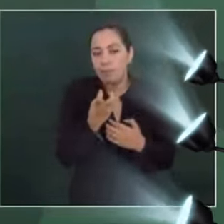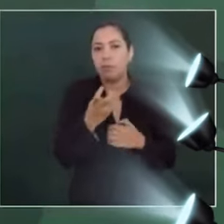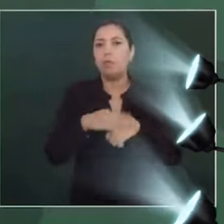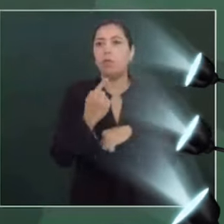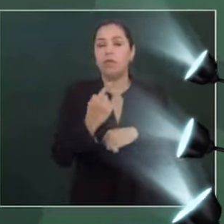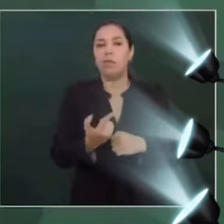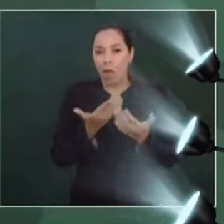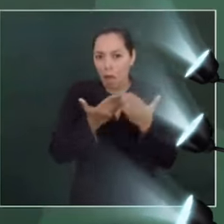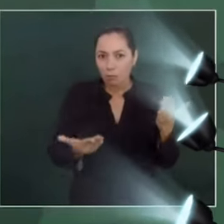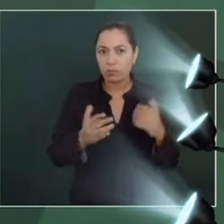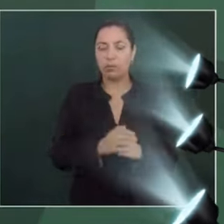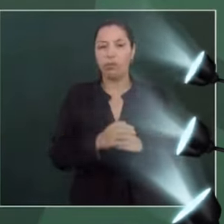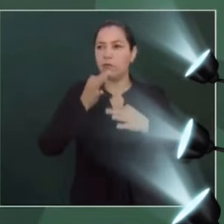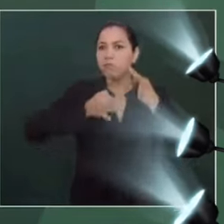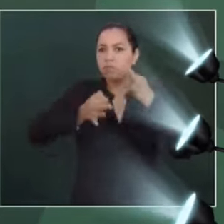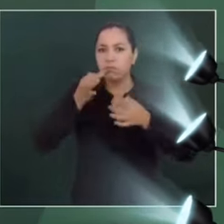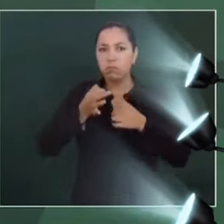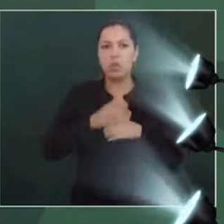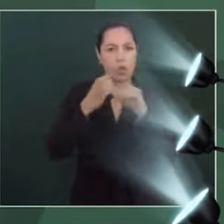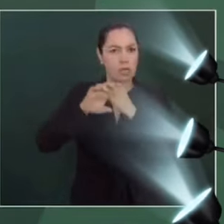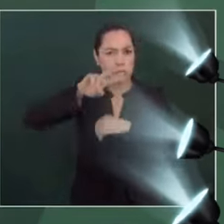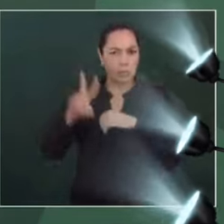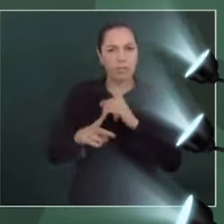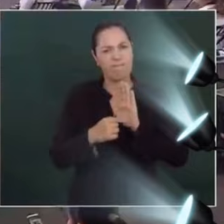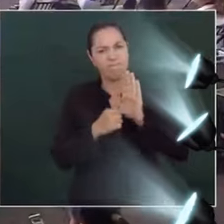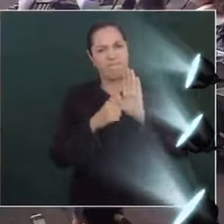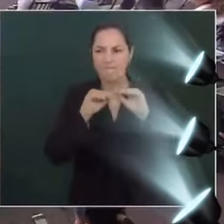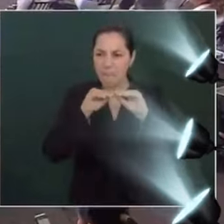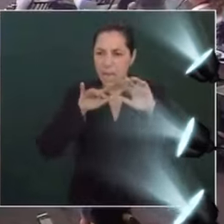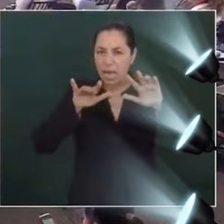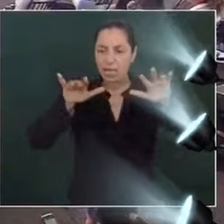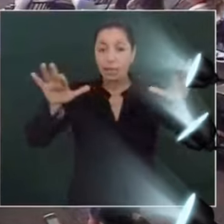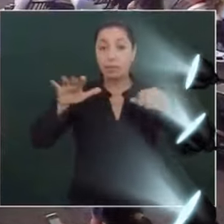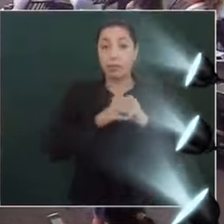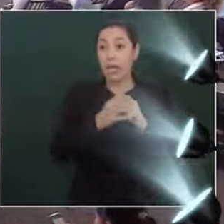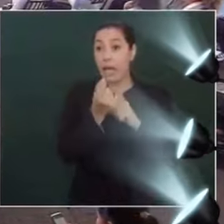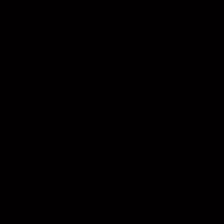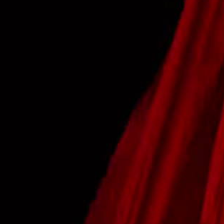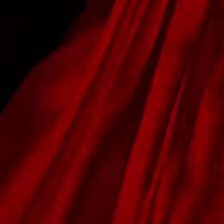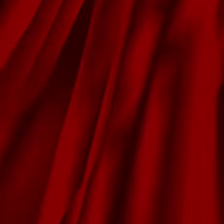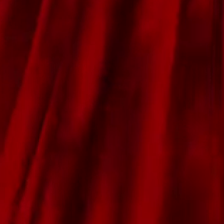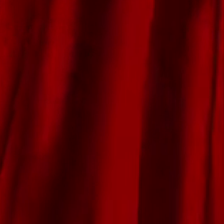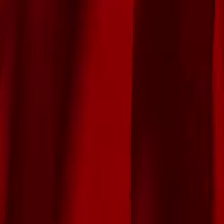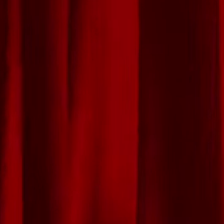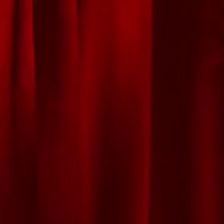Ahora, la verdad, se abre paso y llega hasta el más apartado rincón del país.